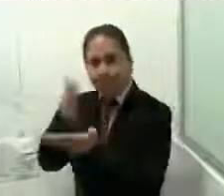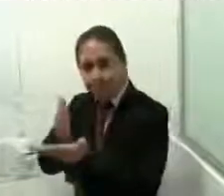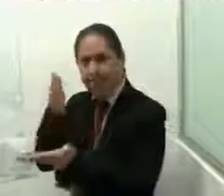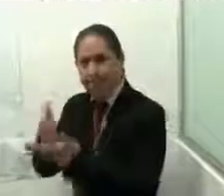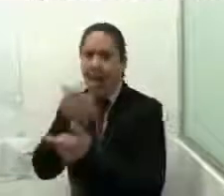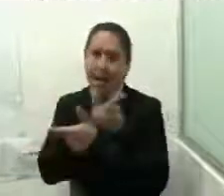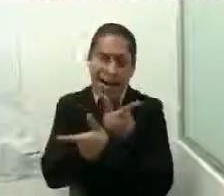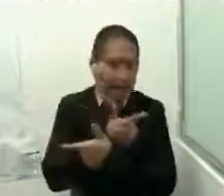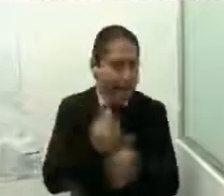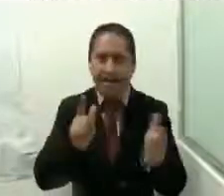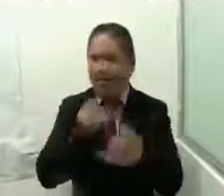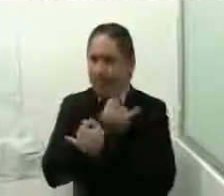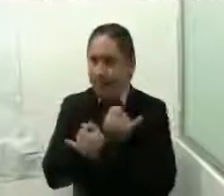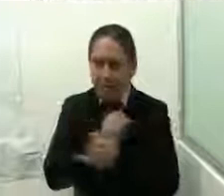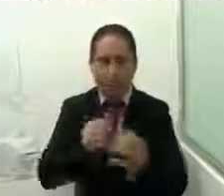violencia.